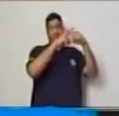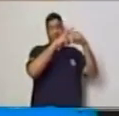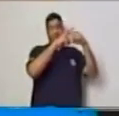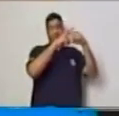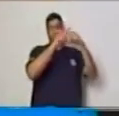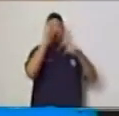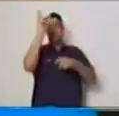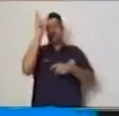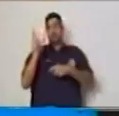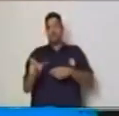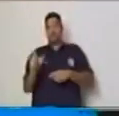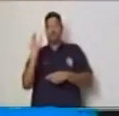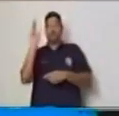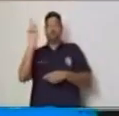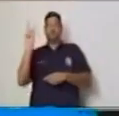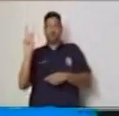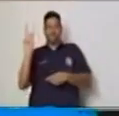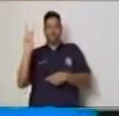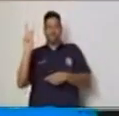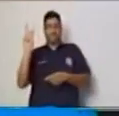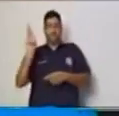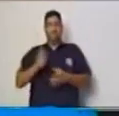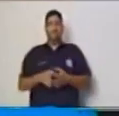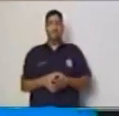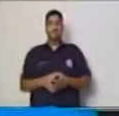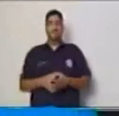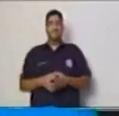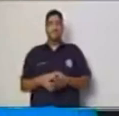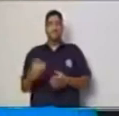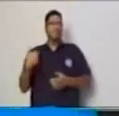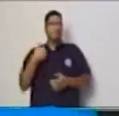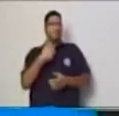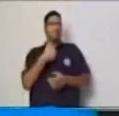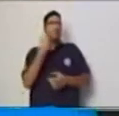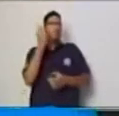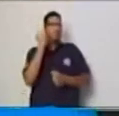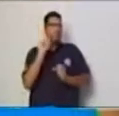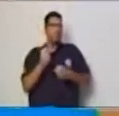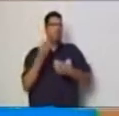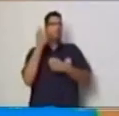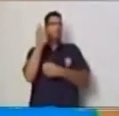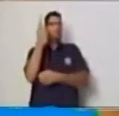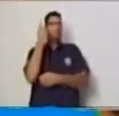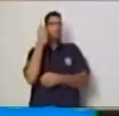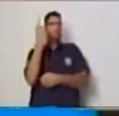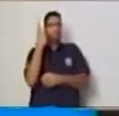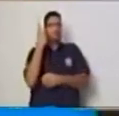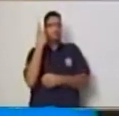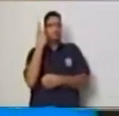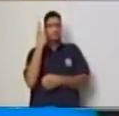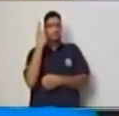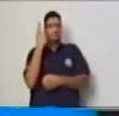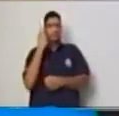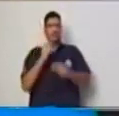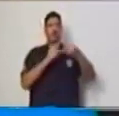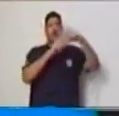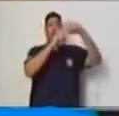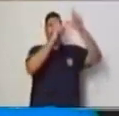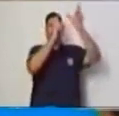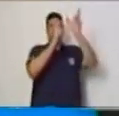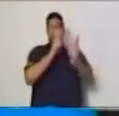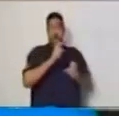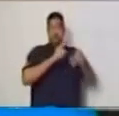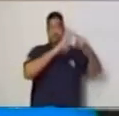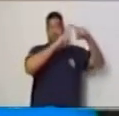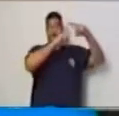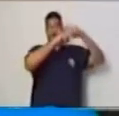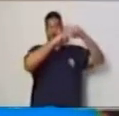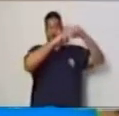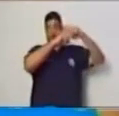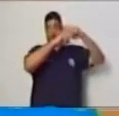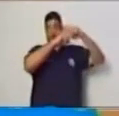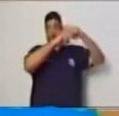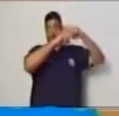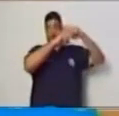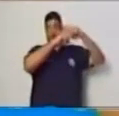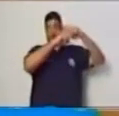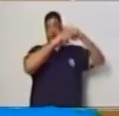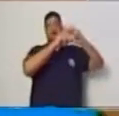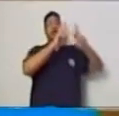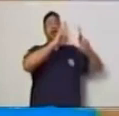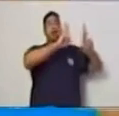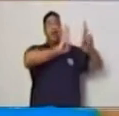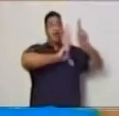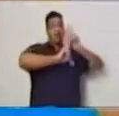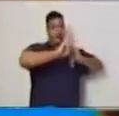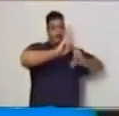Y. Entendemos entonces que X es la relación que va a existir